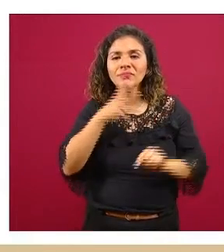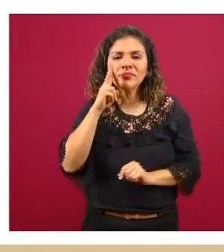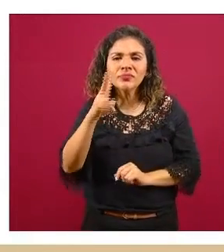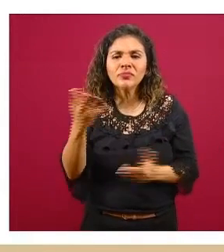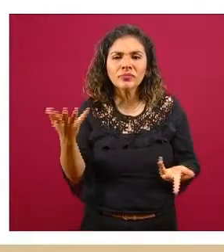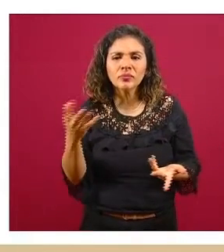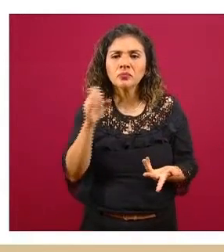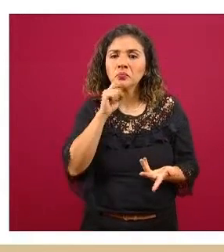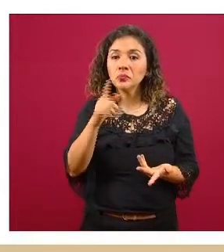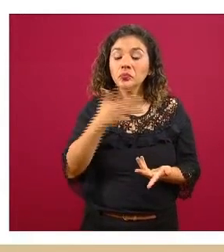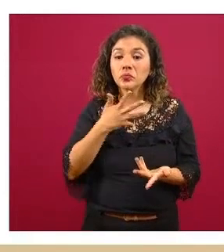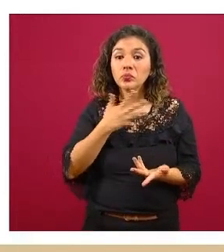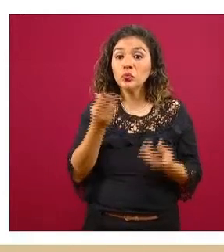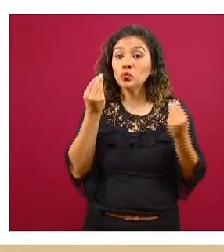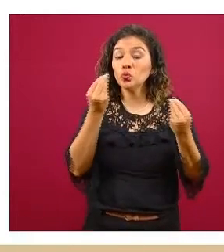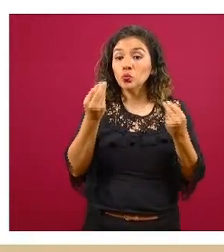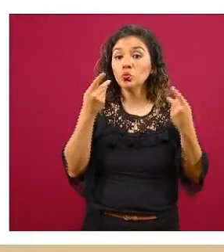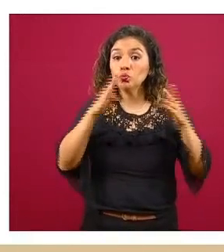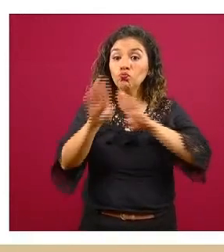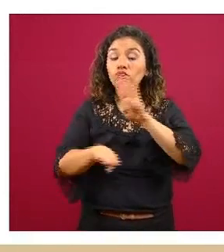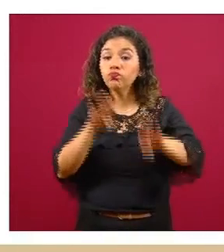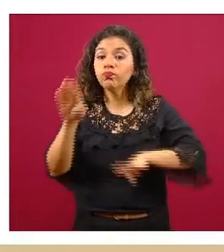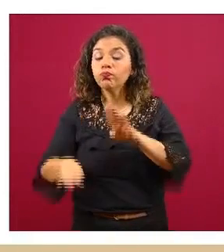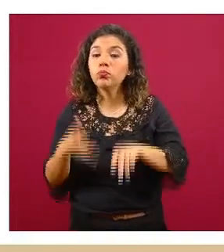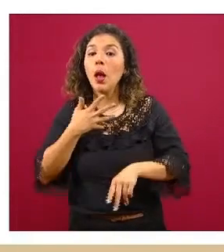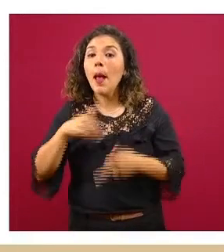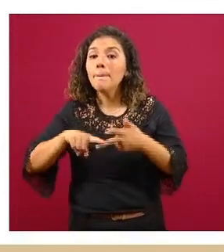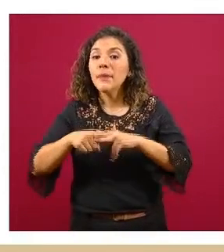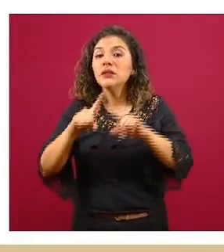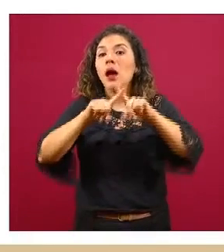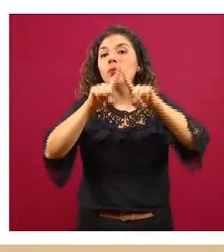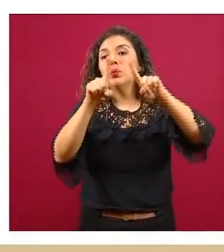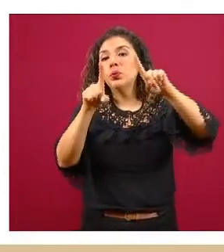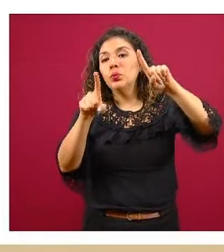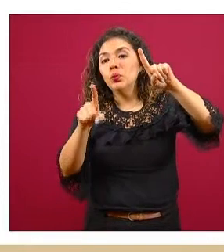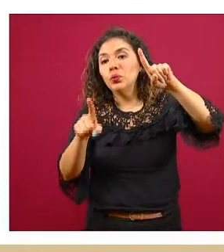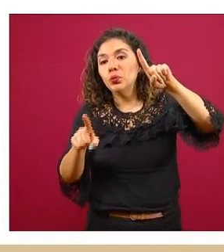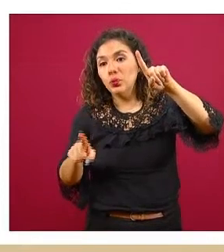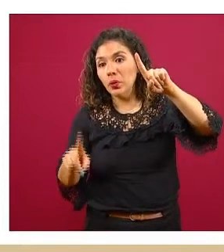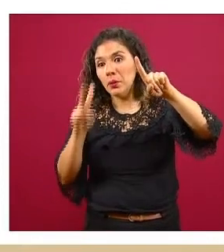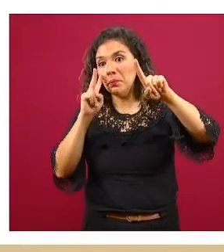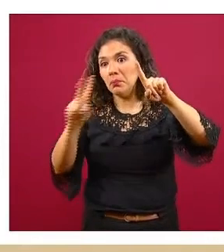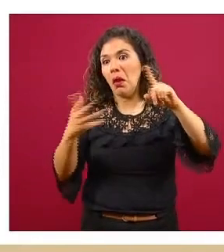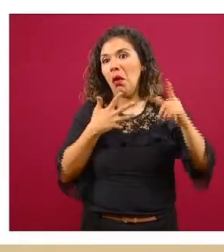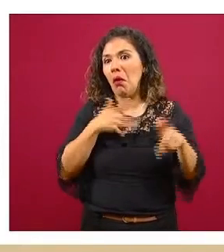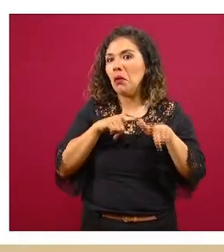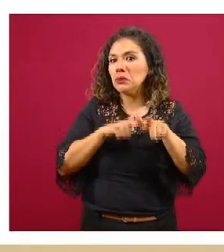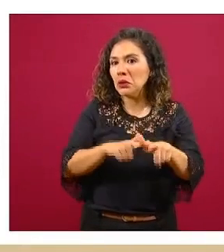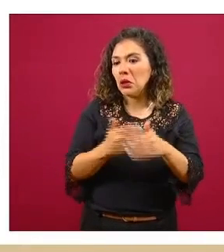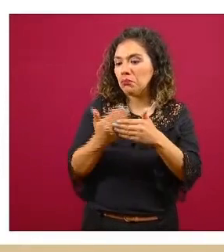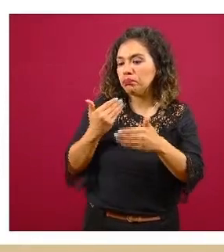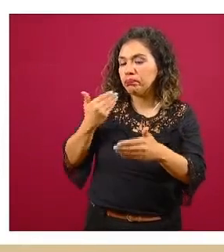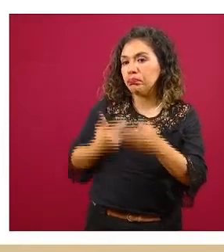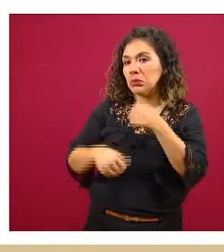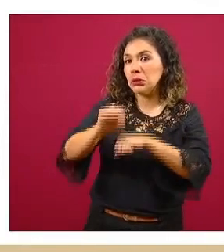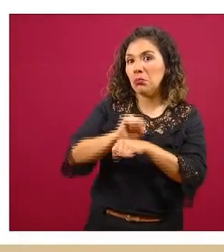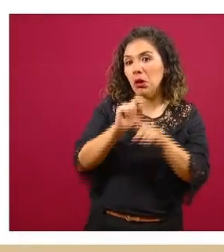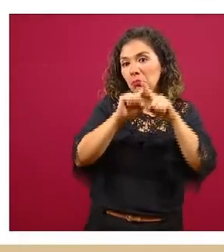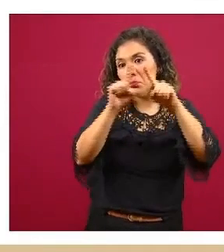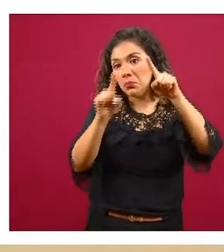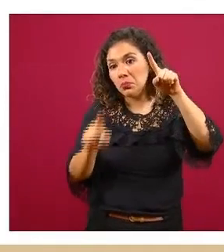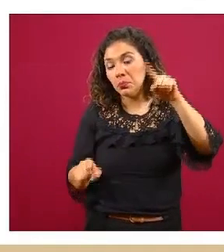observa que dentro de los excesos de mortalidad empezamos a ver un descenso claramente descenso que ha sido consistente en las últimas semanas